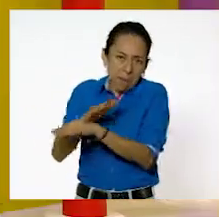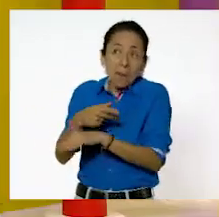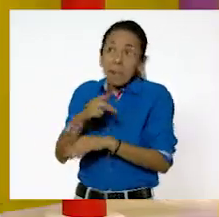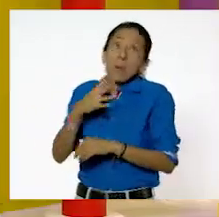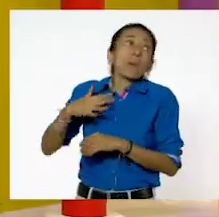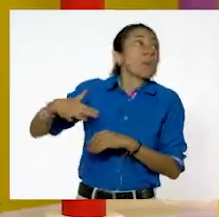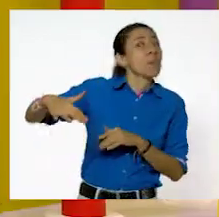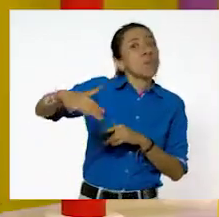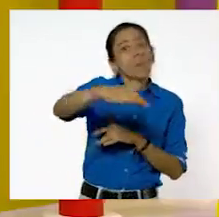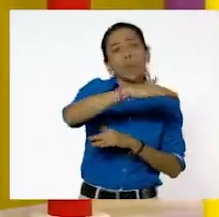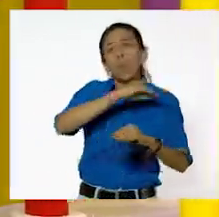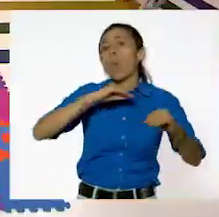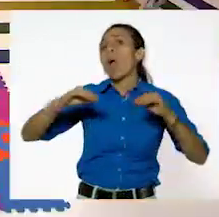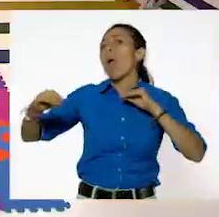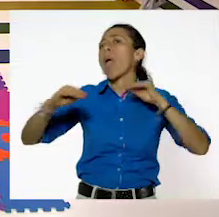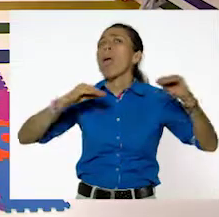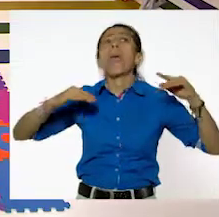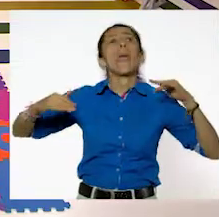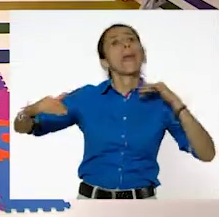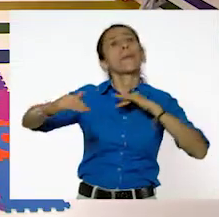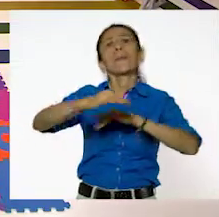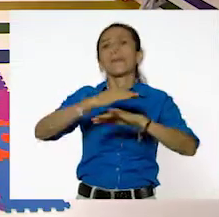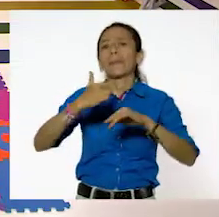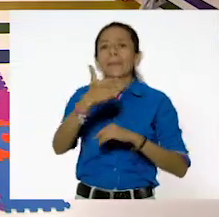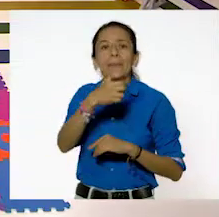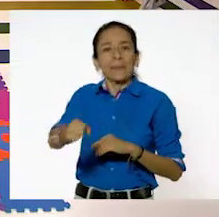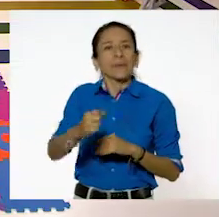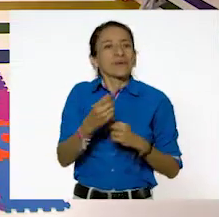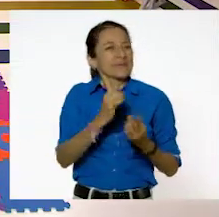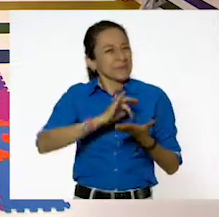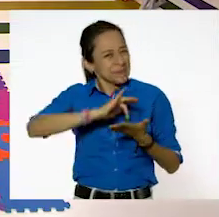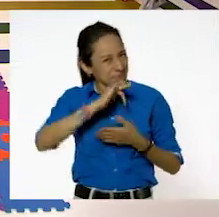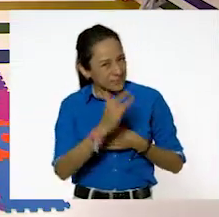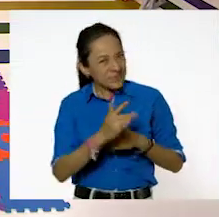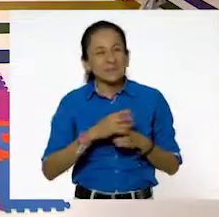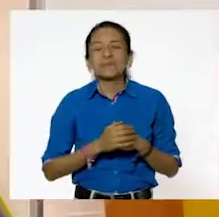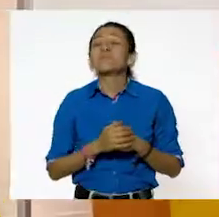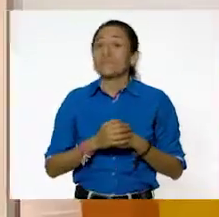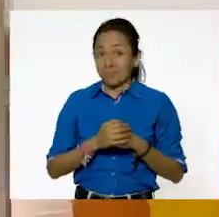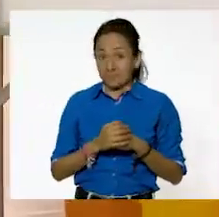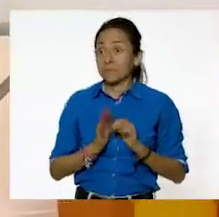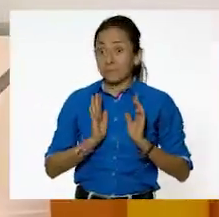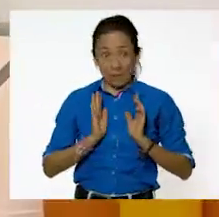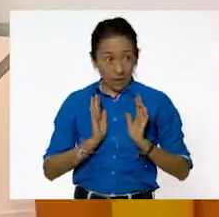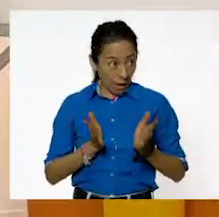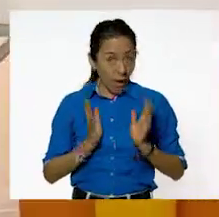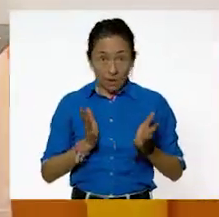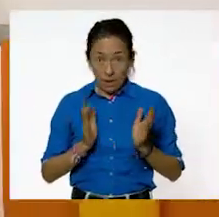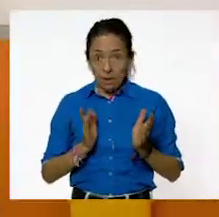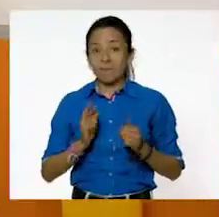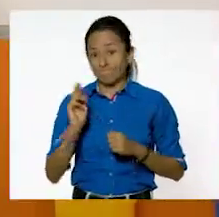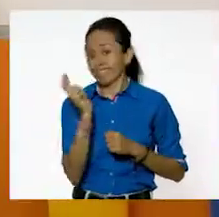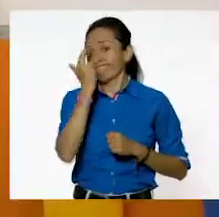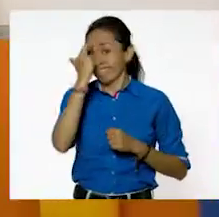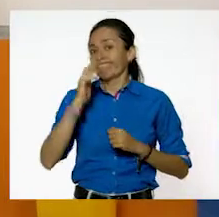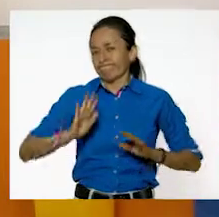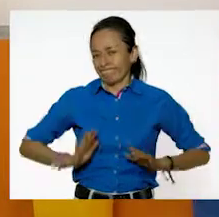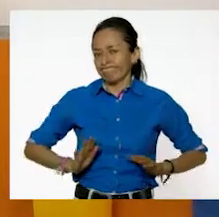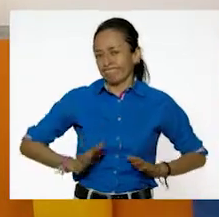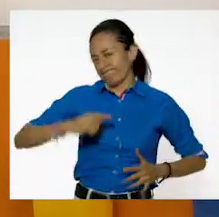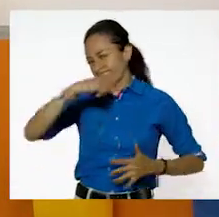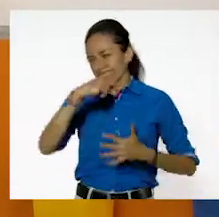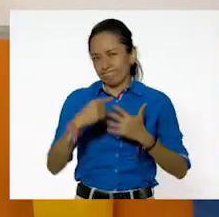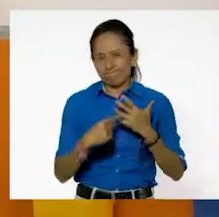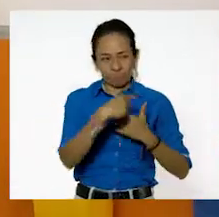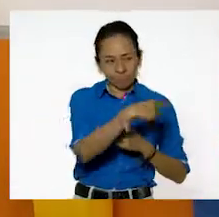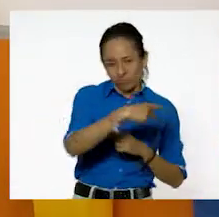es. Gracias, Pili, por ayudarme. Ahora que ya revisamos algunas características importantes, ¿qué